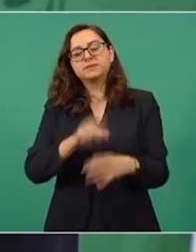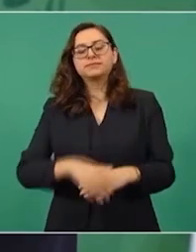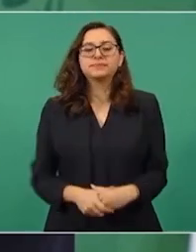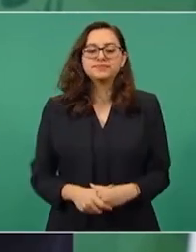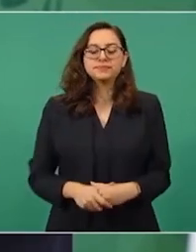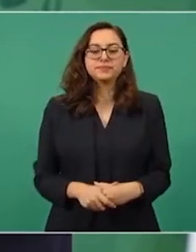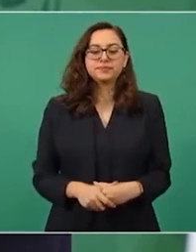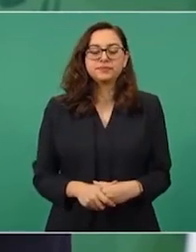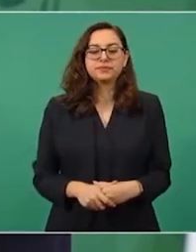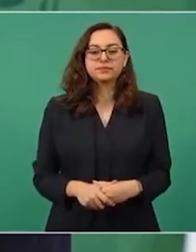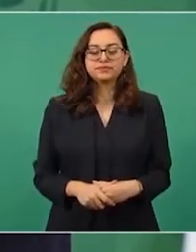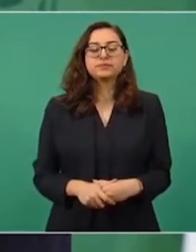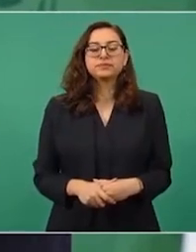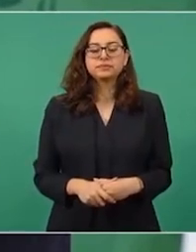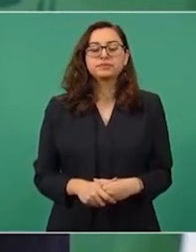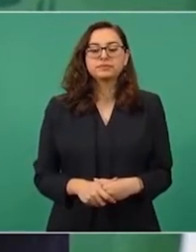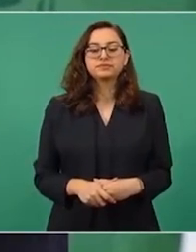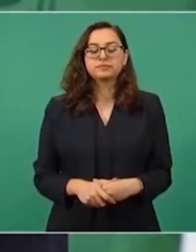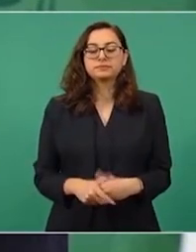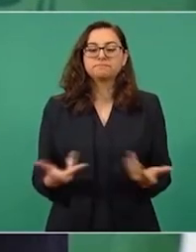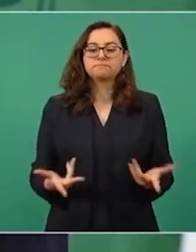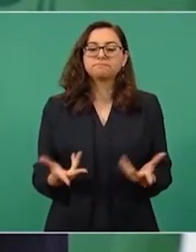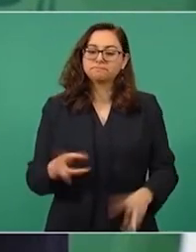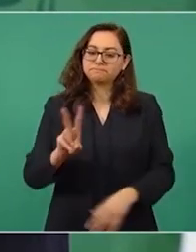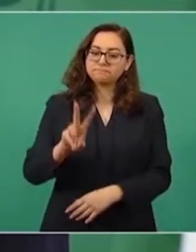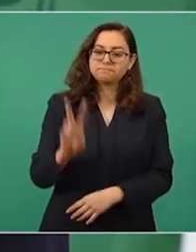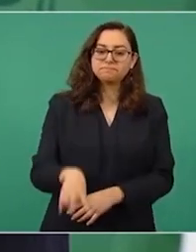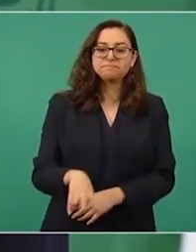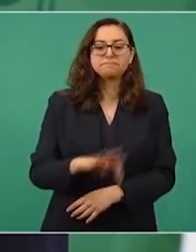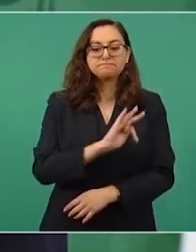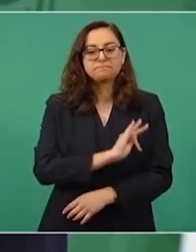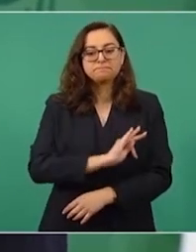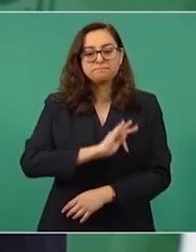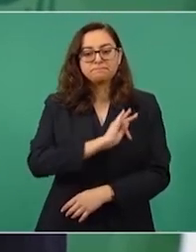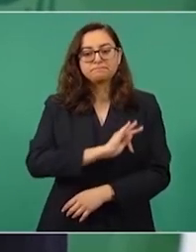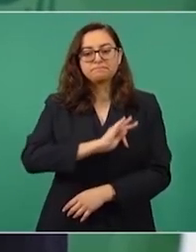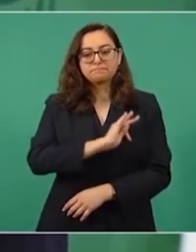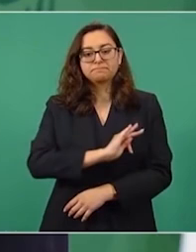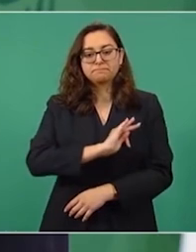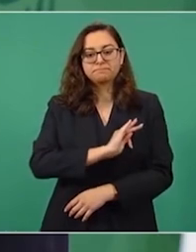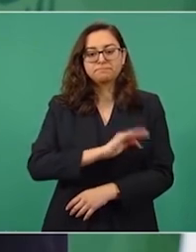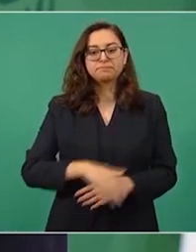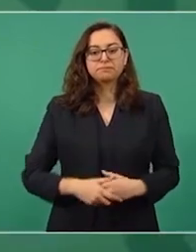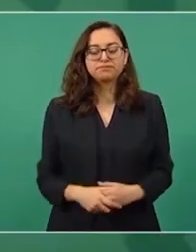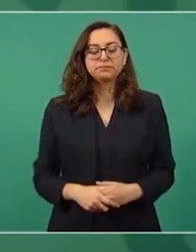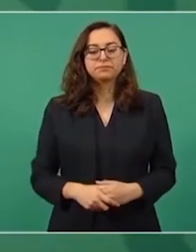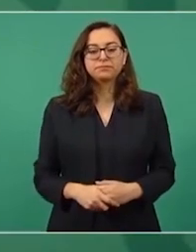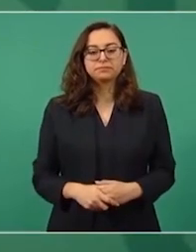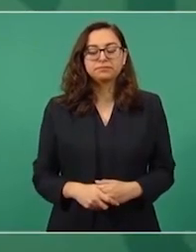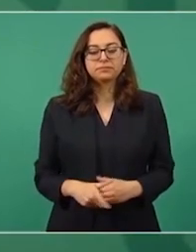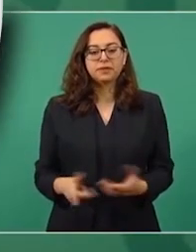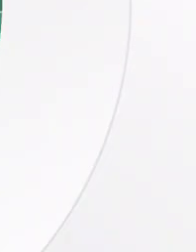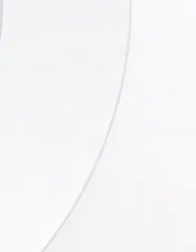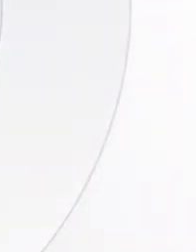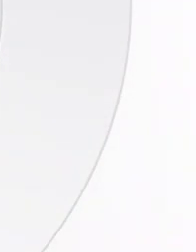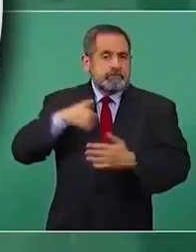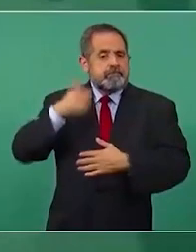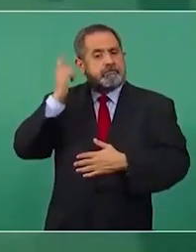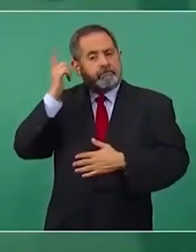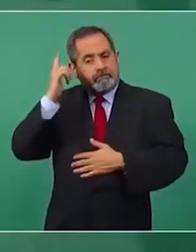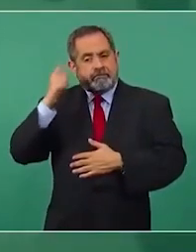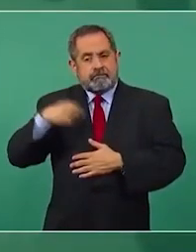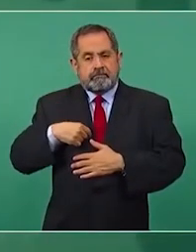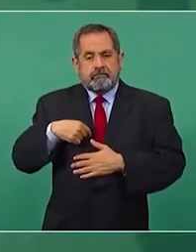Y felicidades al Atlas y a todos los aficionados.